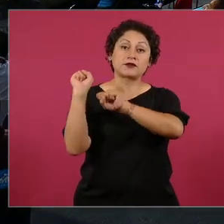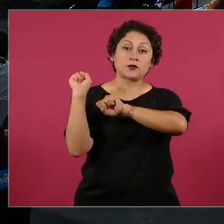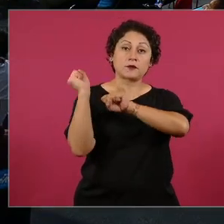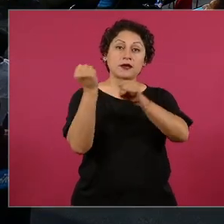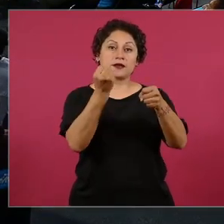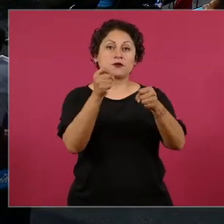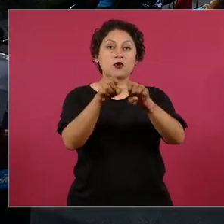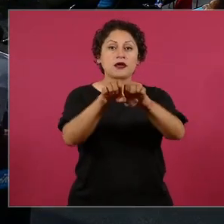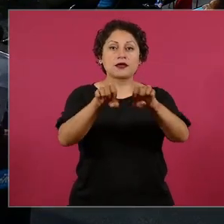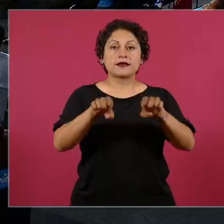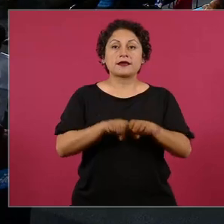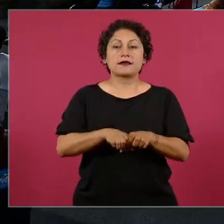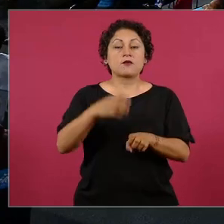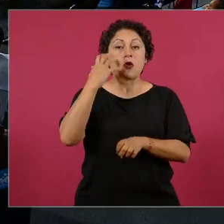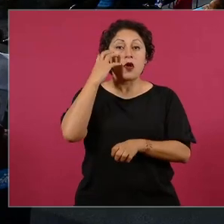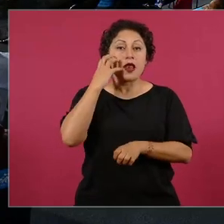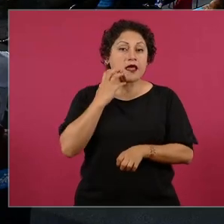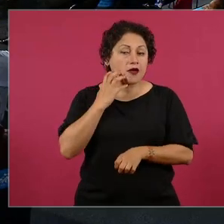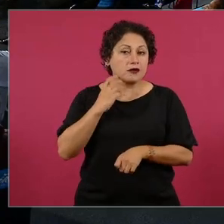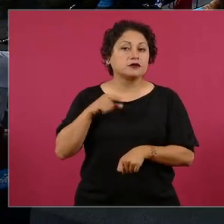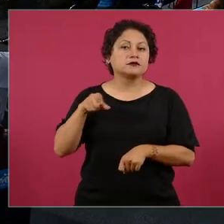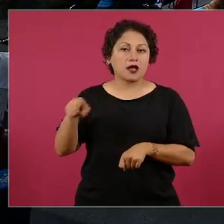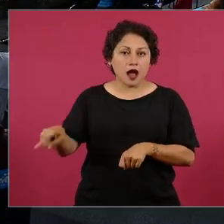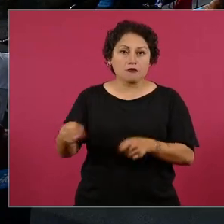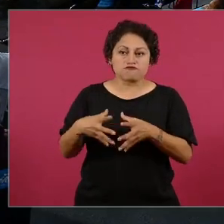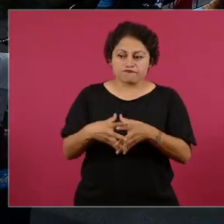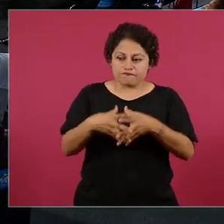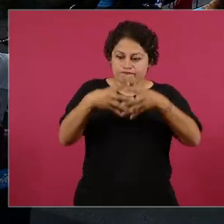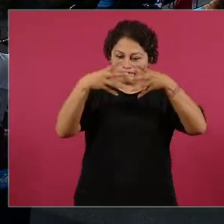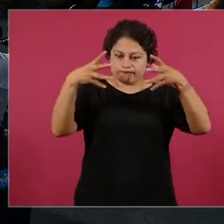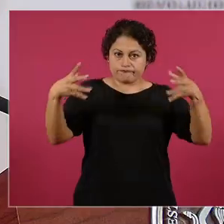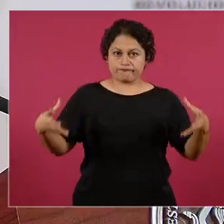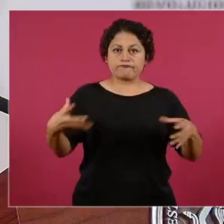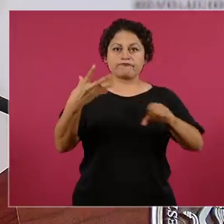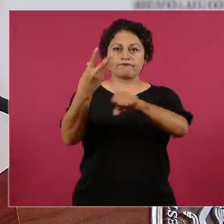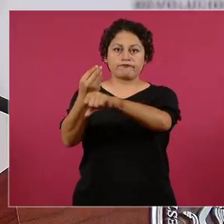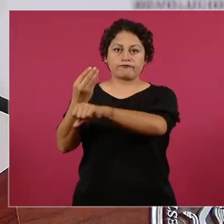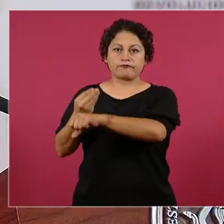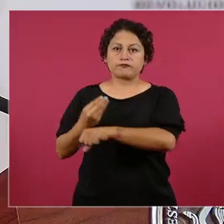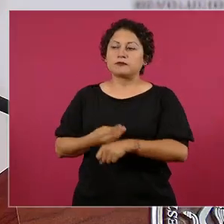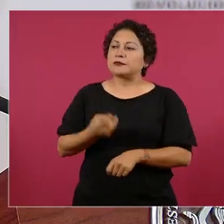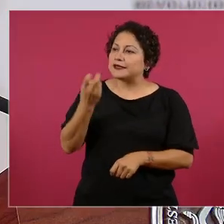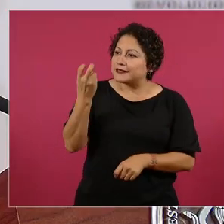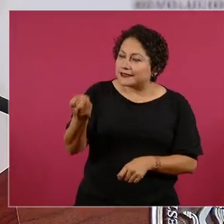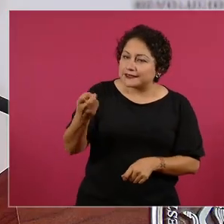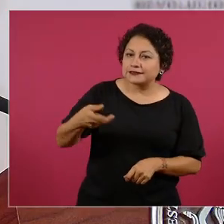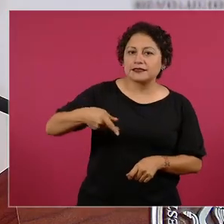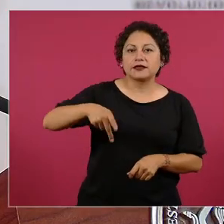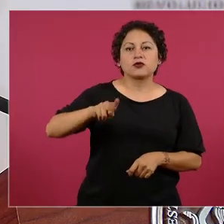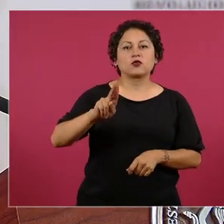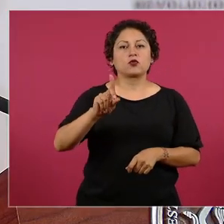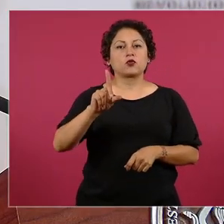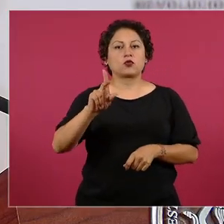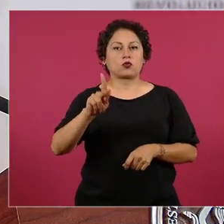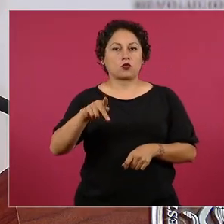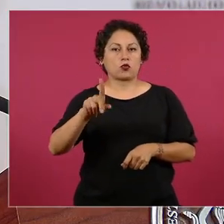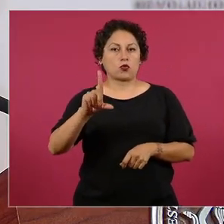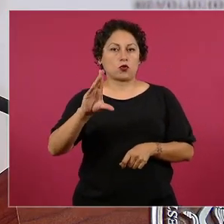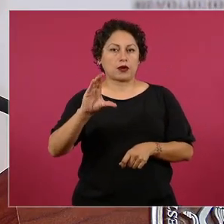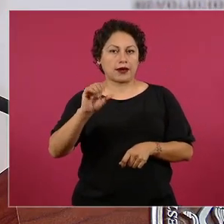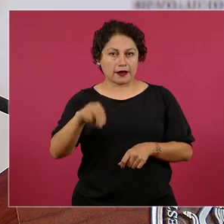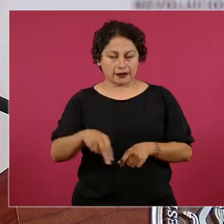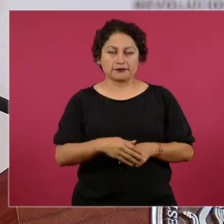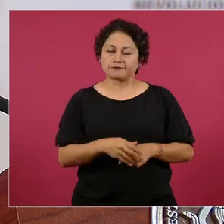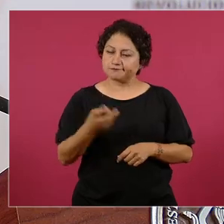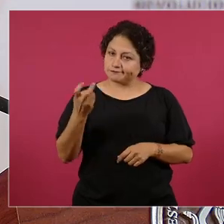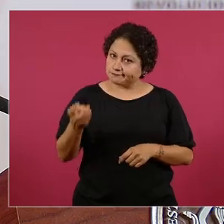leones, el Cuculcán. Y muchas obras